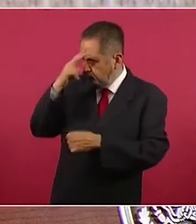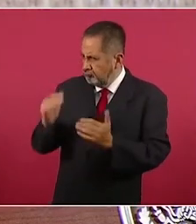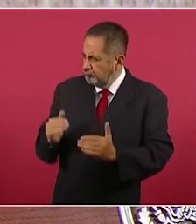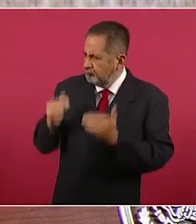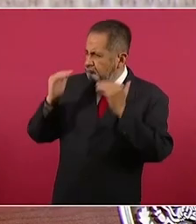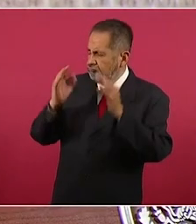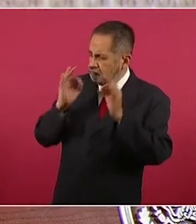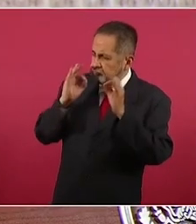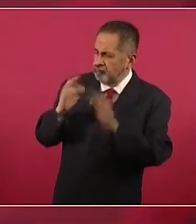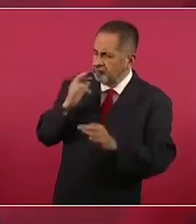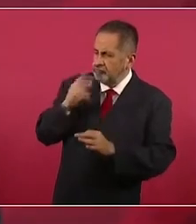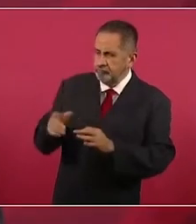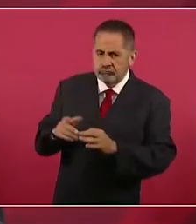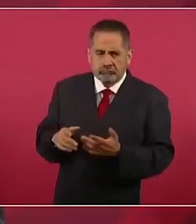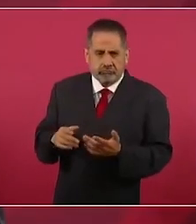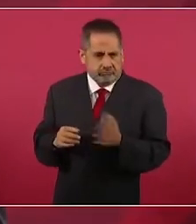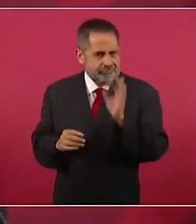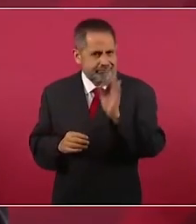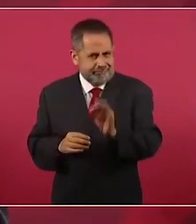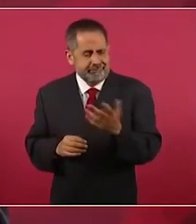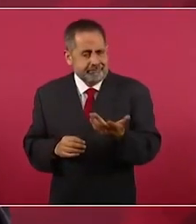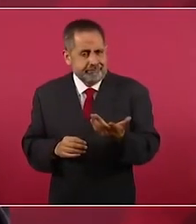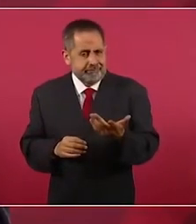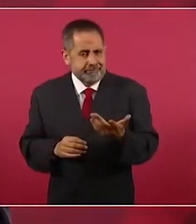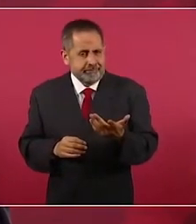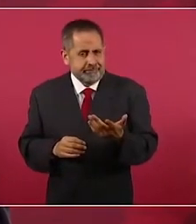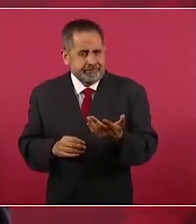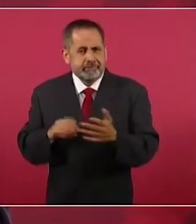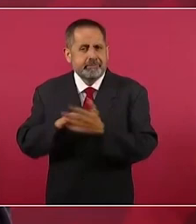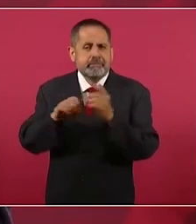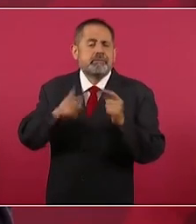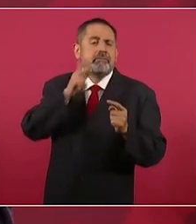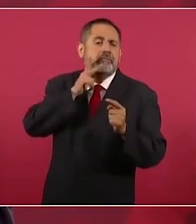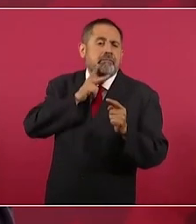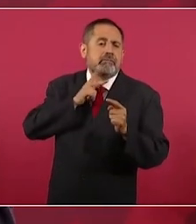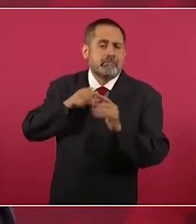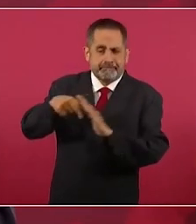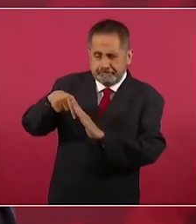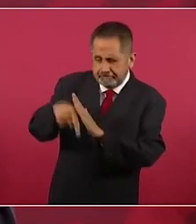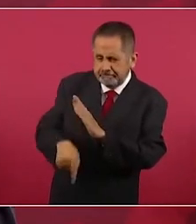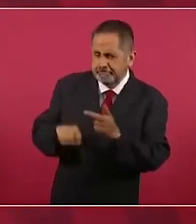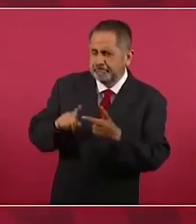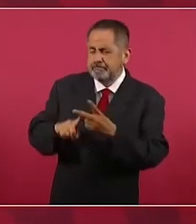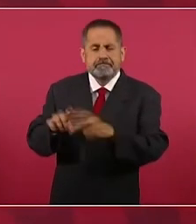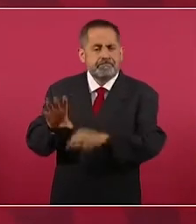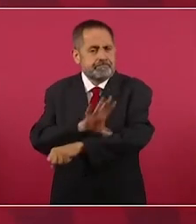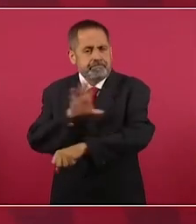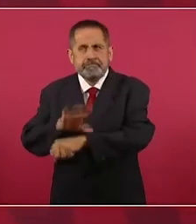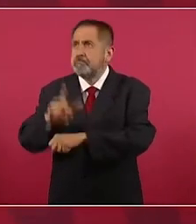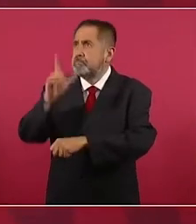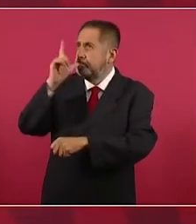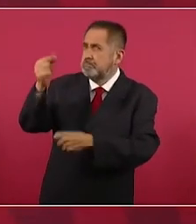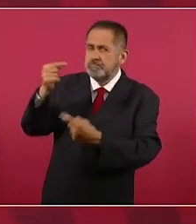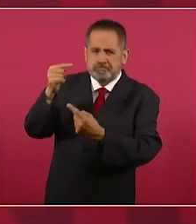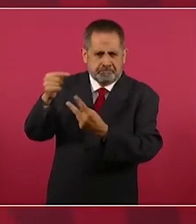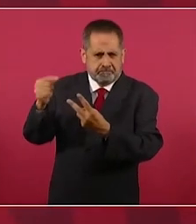para que el petróleo, la industria eléctrica